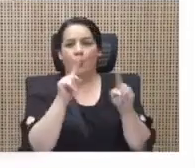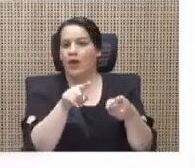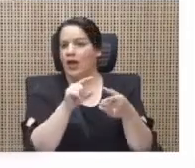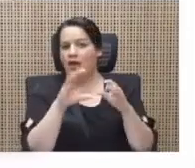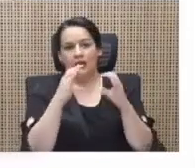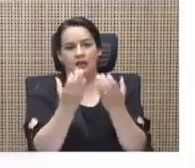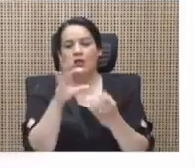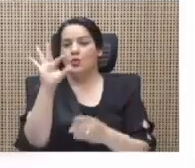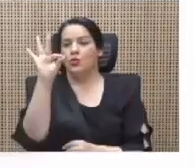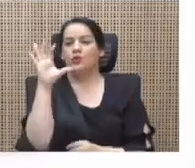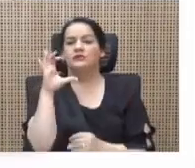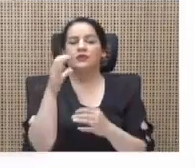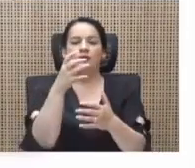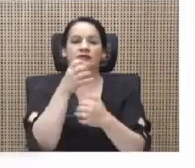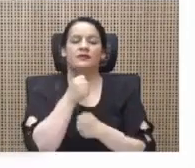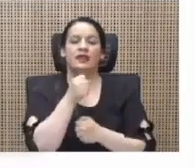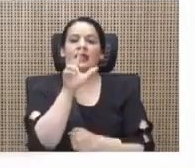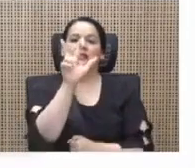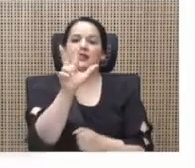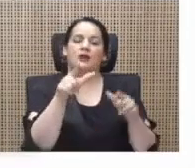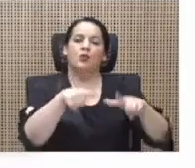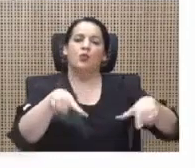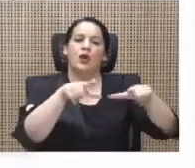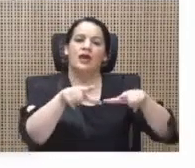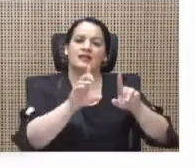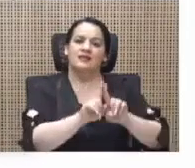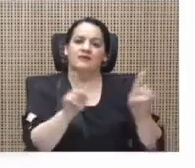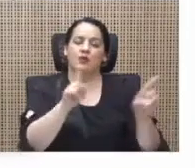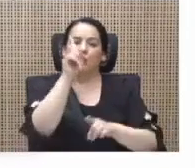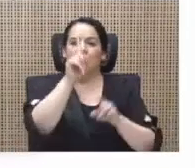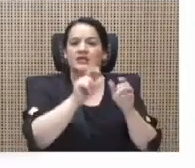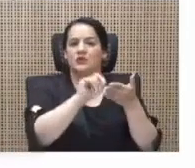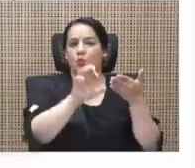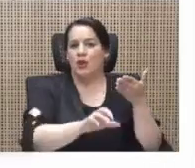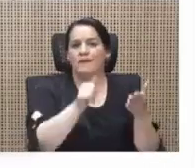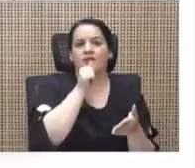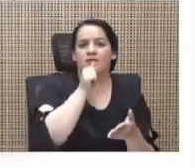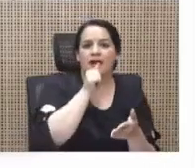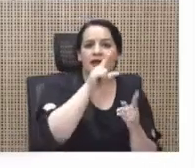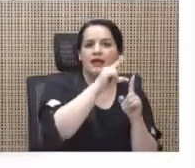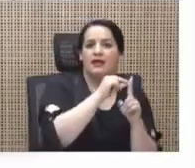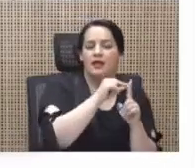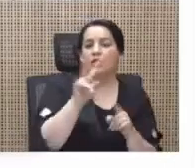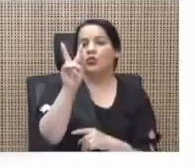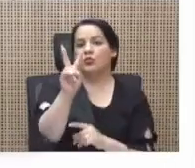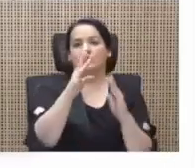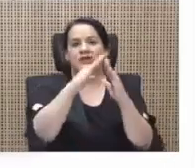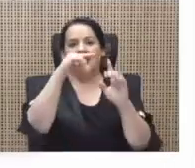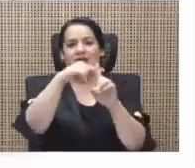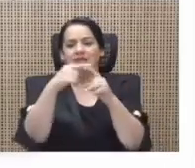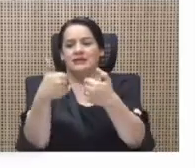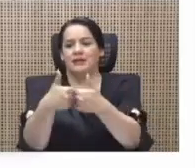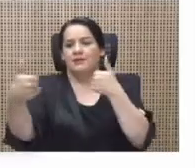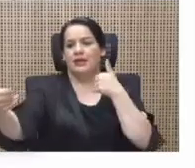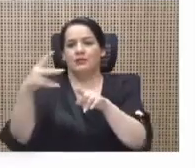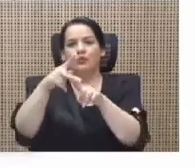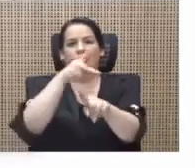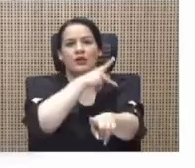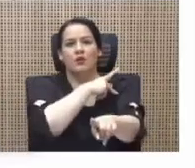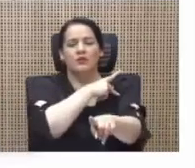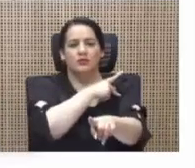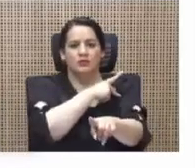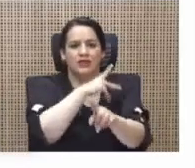están recibiéndolas en tres lugares diferentes, una escuela privada que alquilan y dos iglesias separadas por kilómetros de distancia.